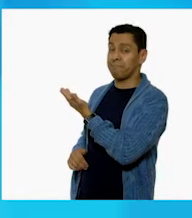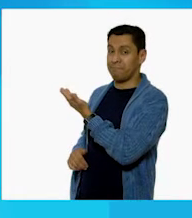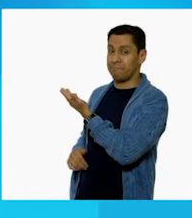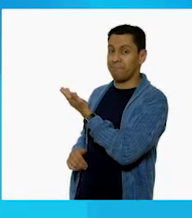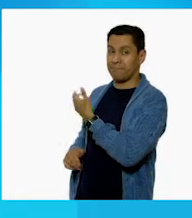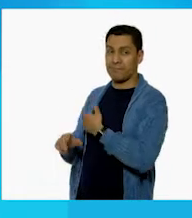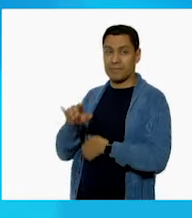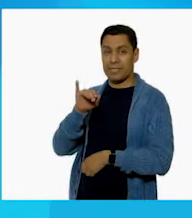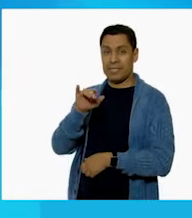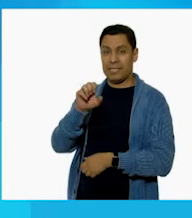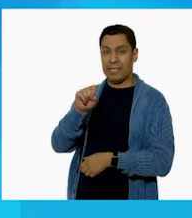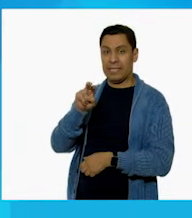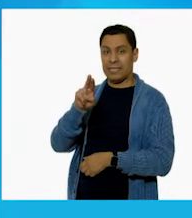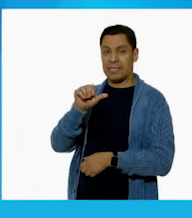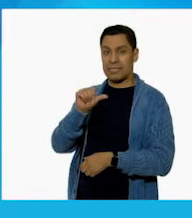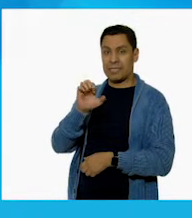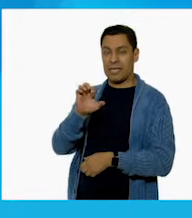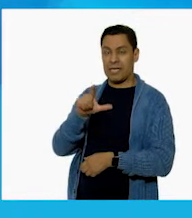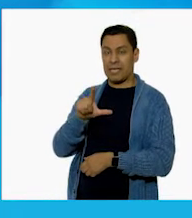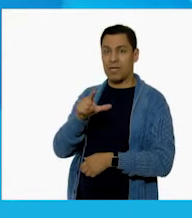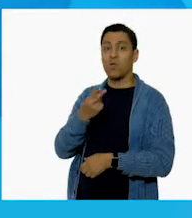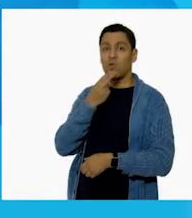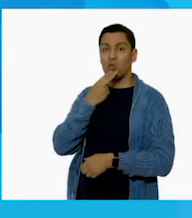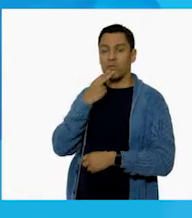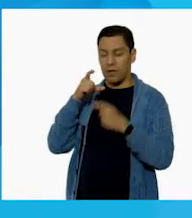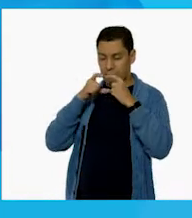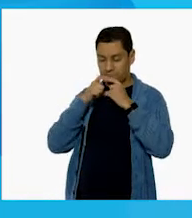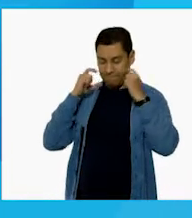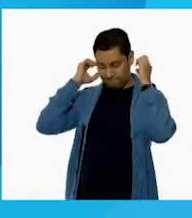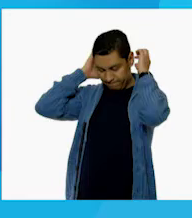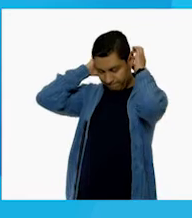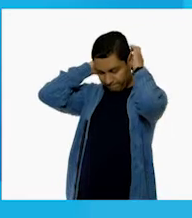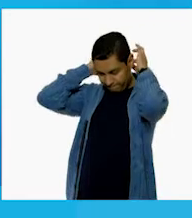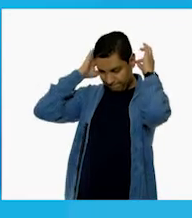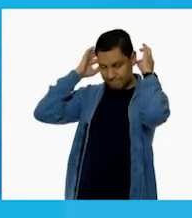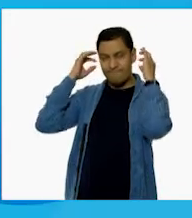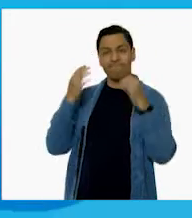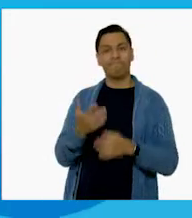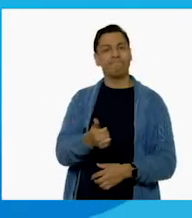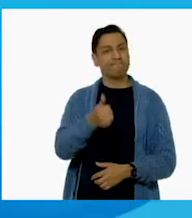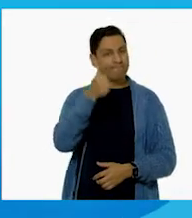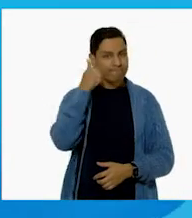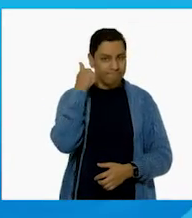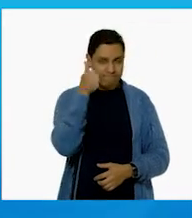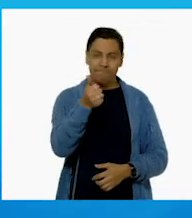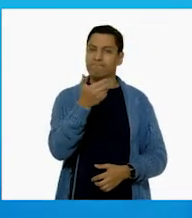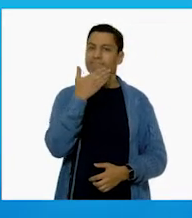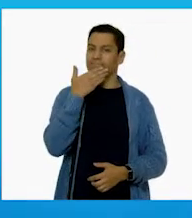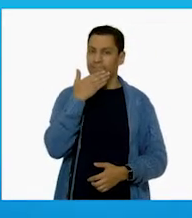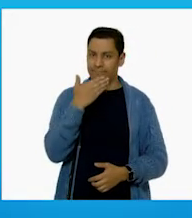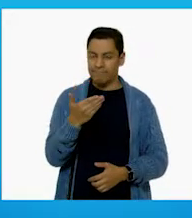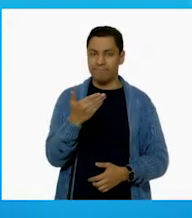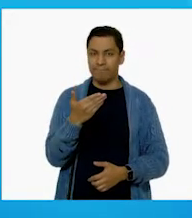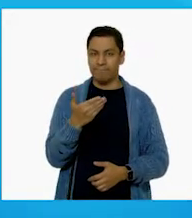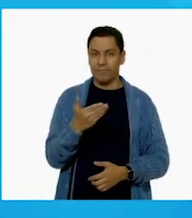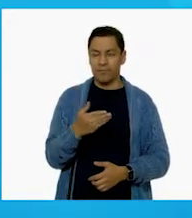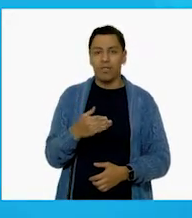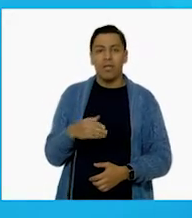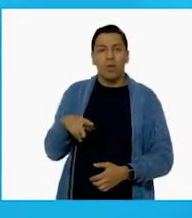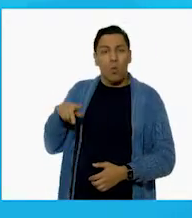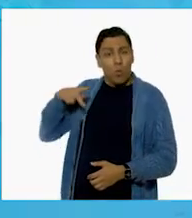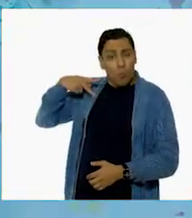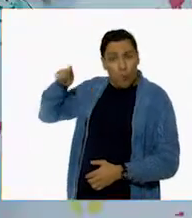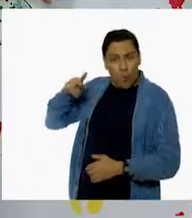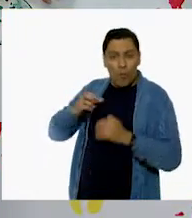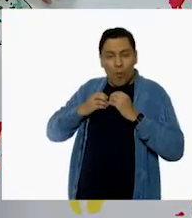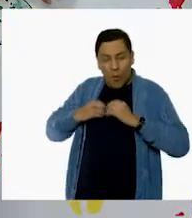Es Israel aquí usando su cubrebocas y es una gran acción de cuidado consigo mismo y, por supuesto, para